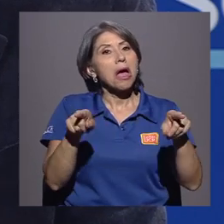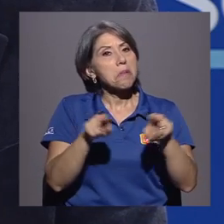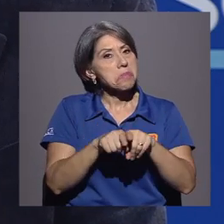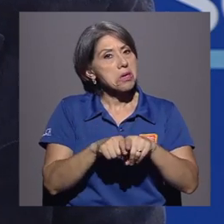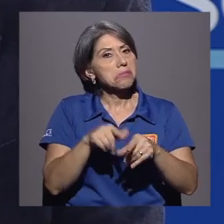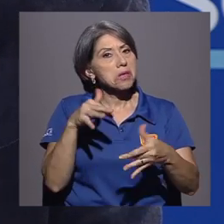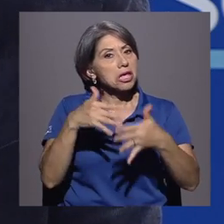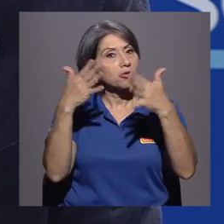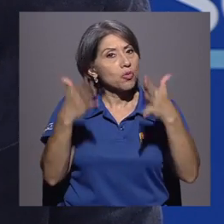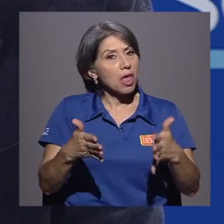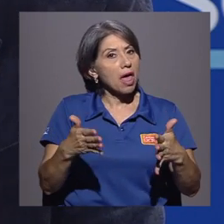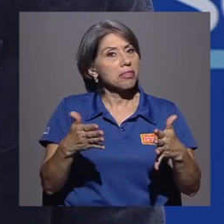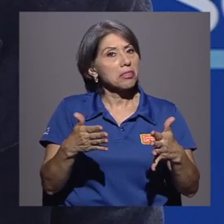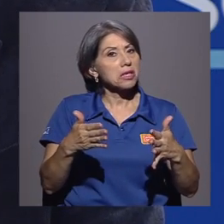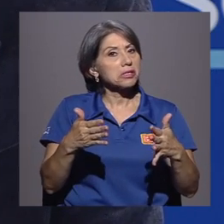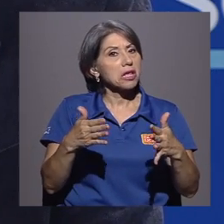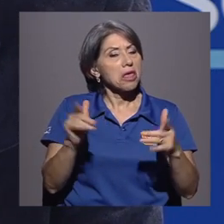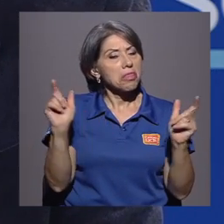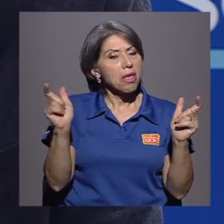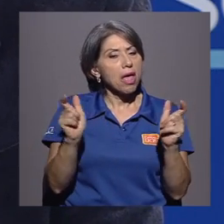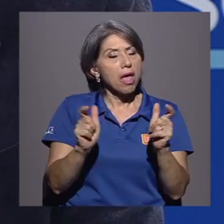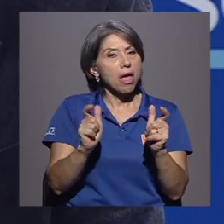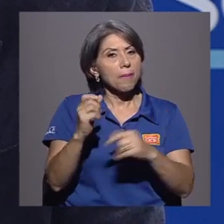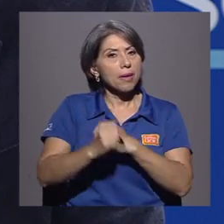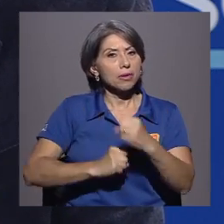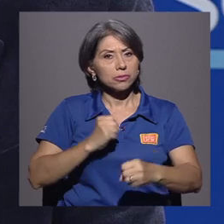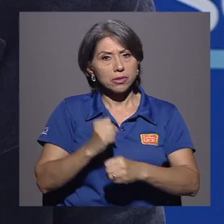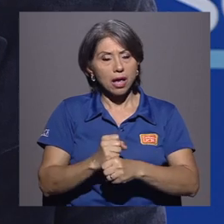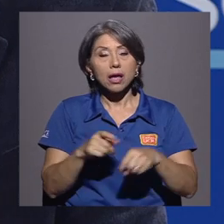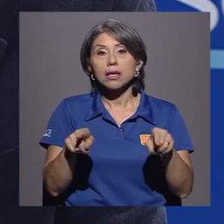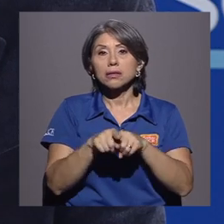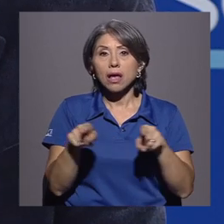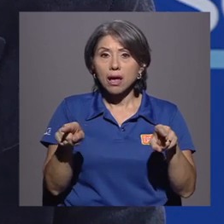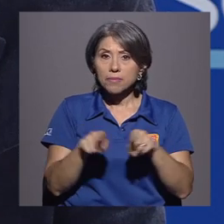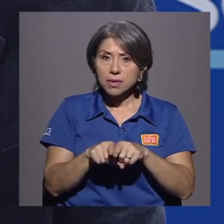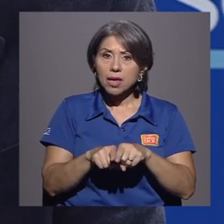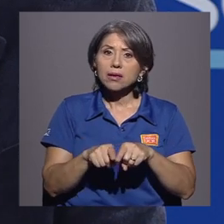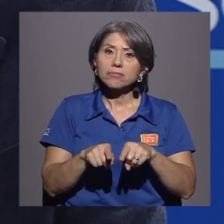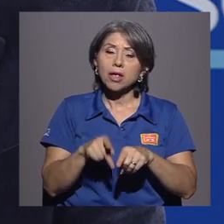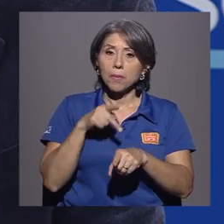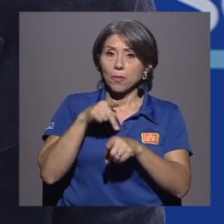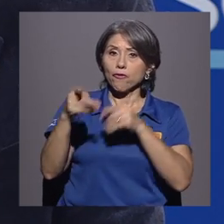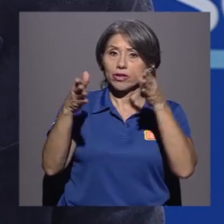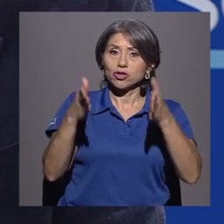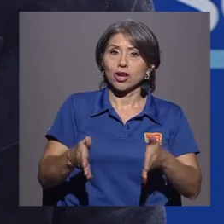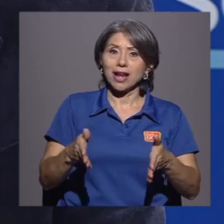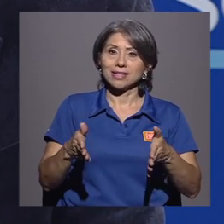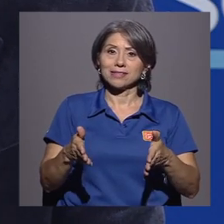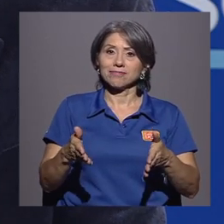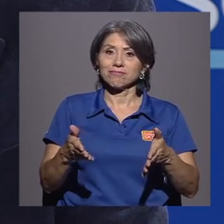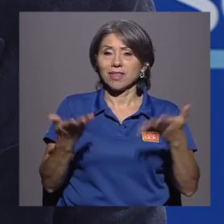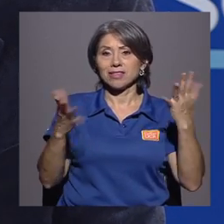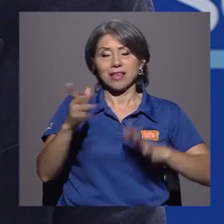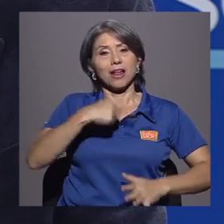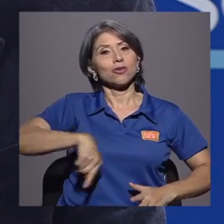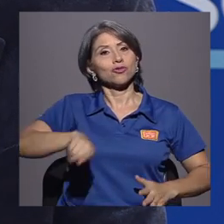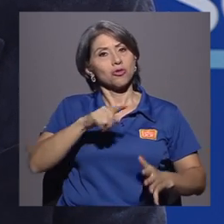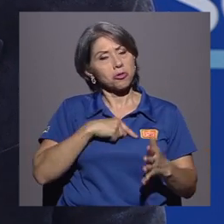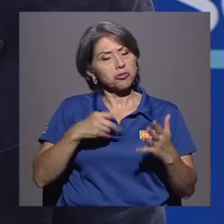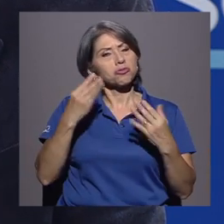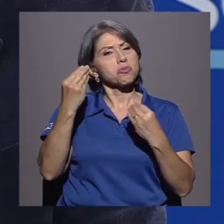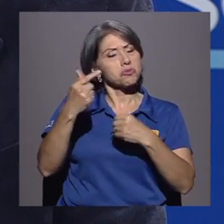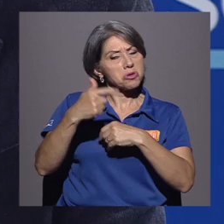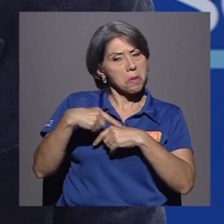años y vamos a estar también ya profesionales del arte que llevamos ya nuestro